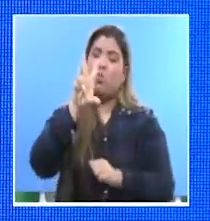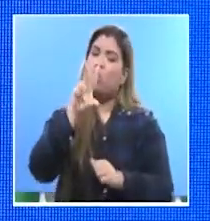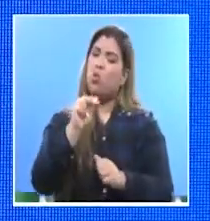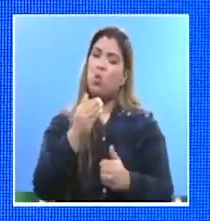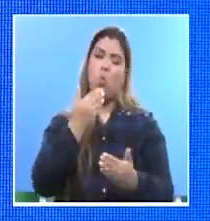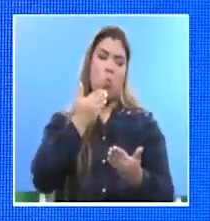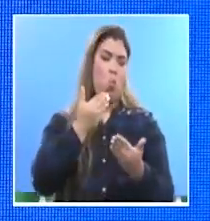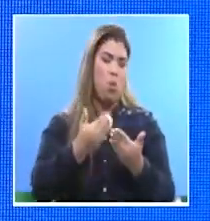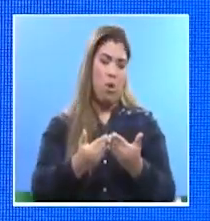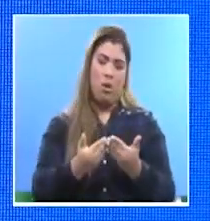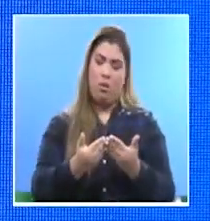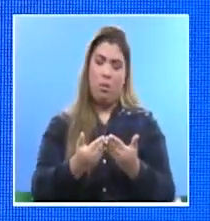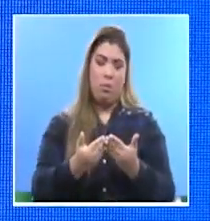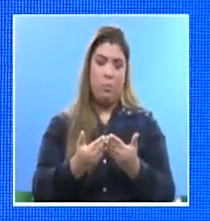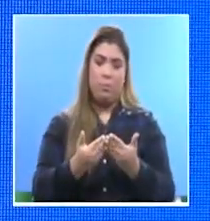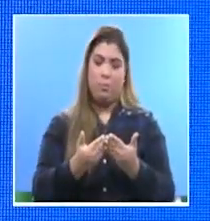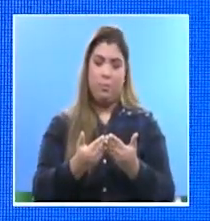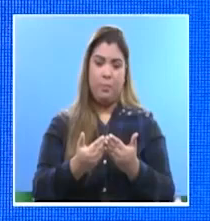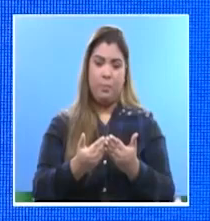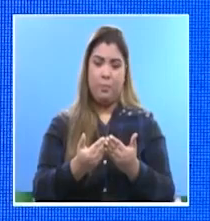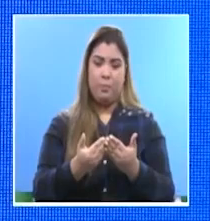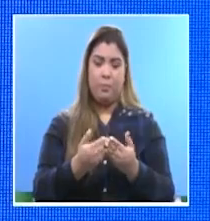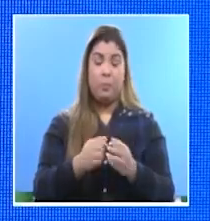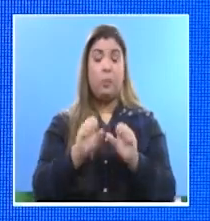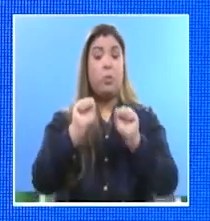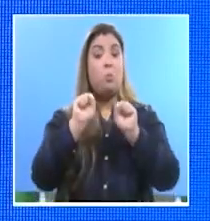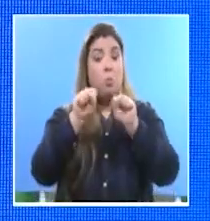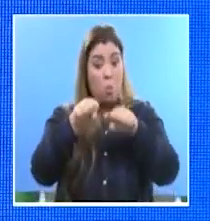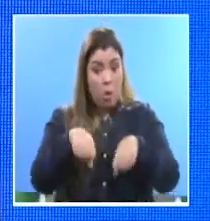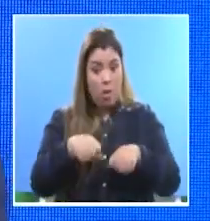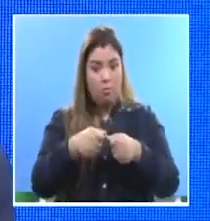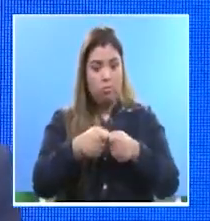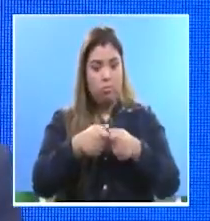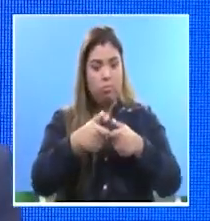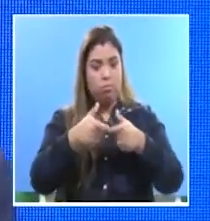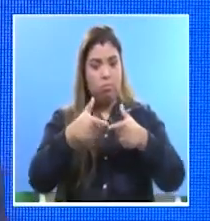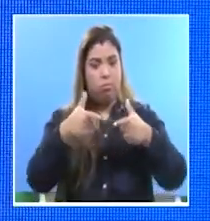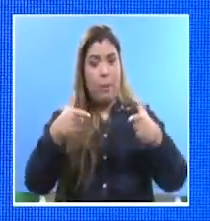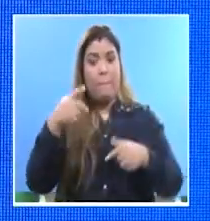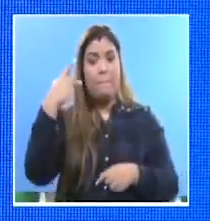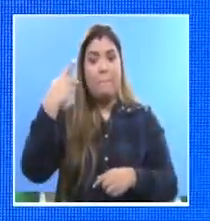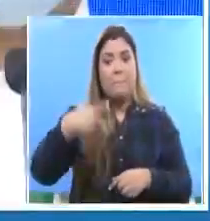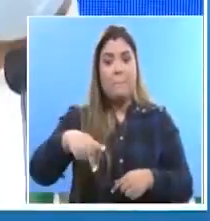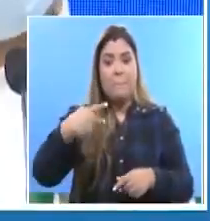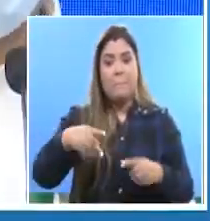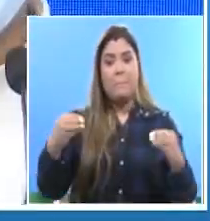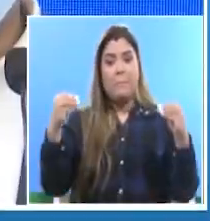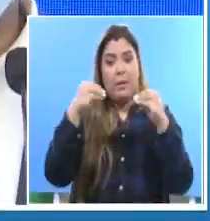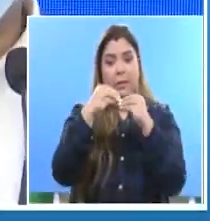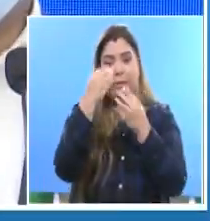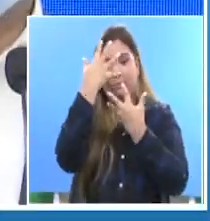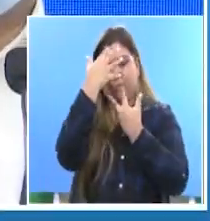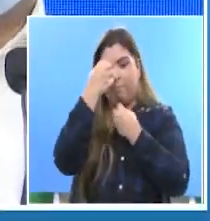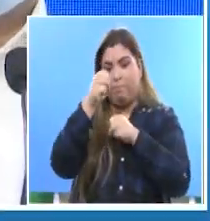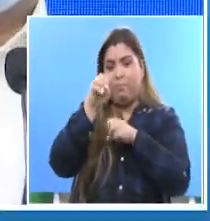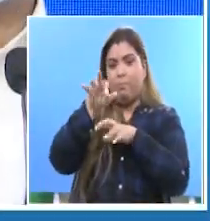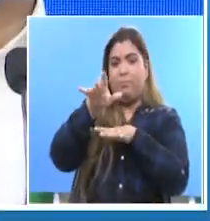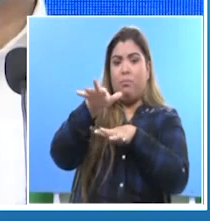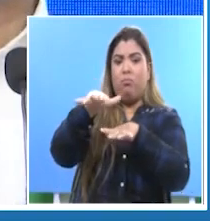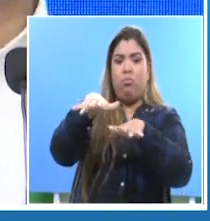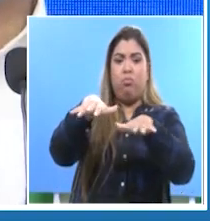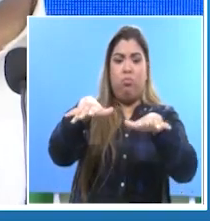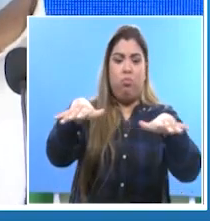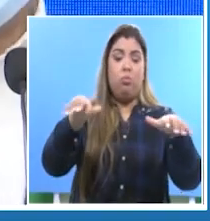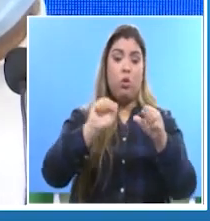y que pueden aumentar el riesgo de una manera significante